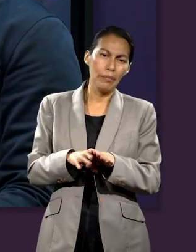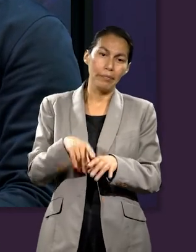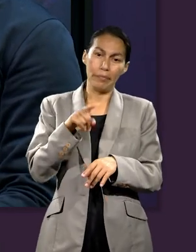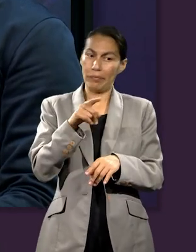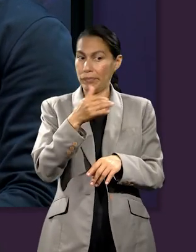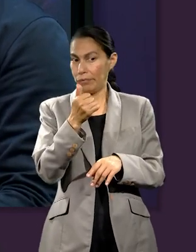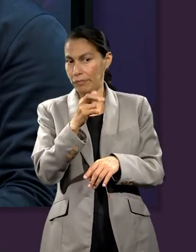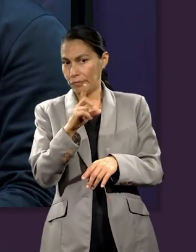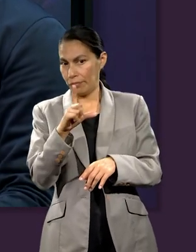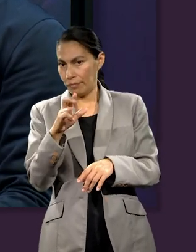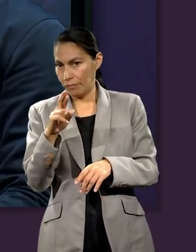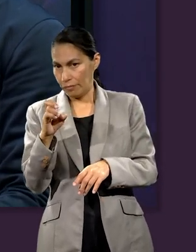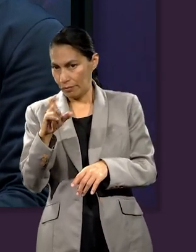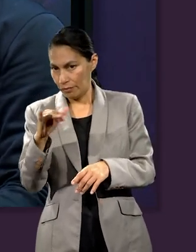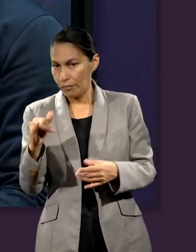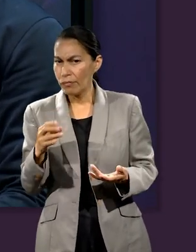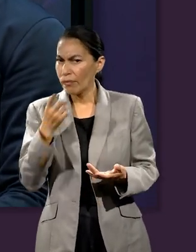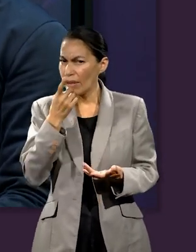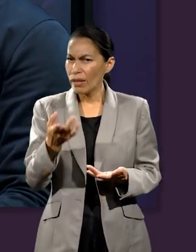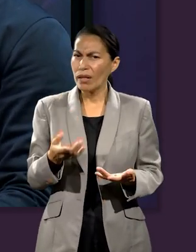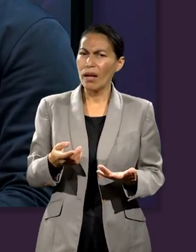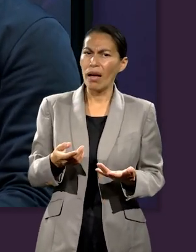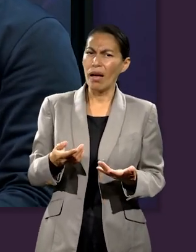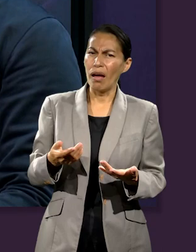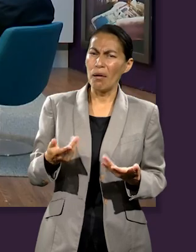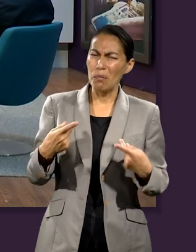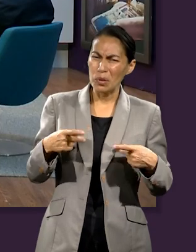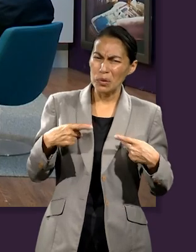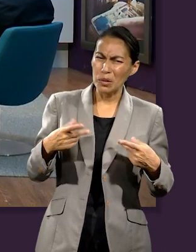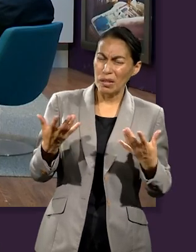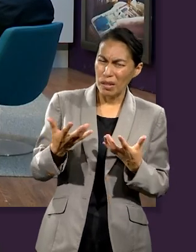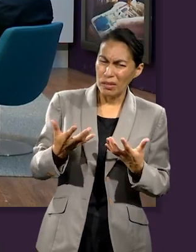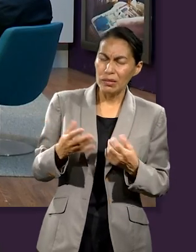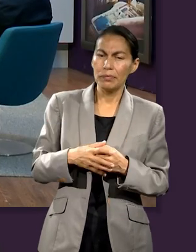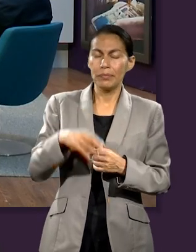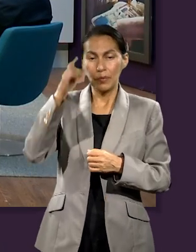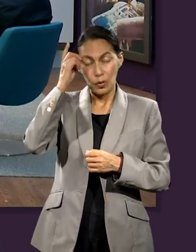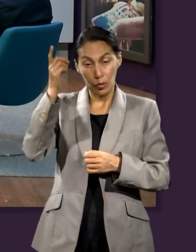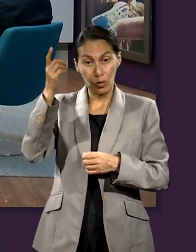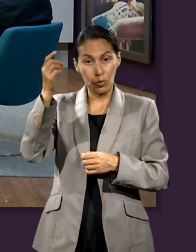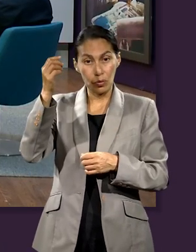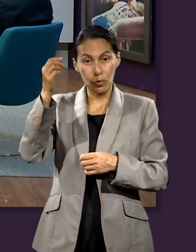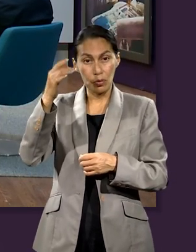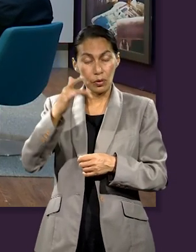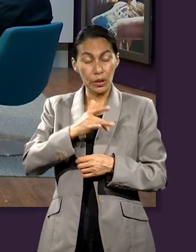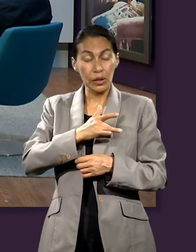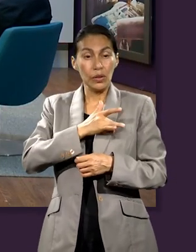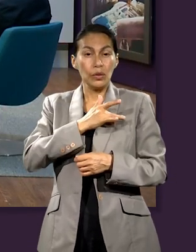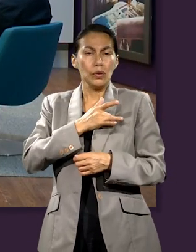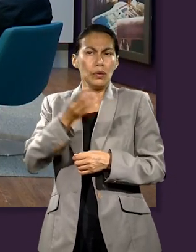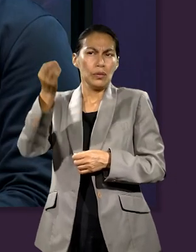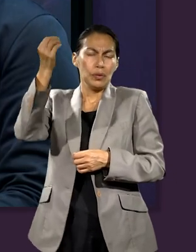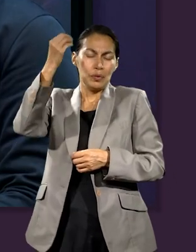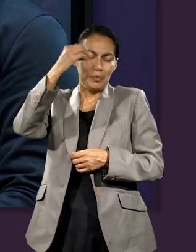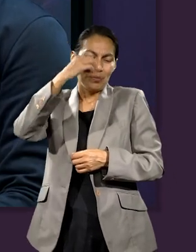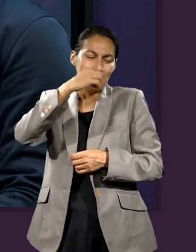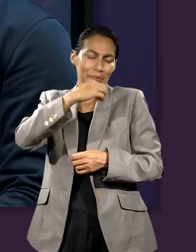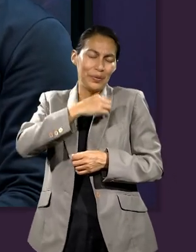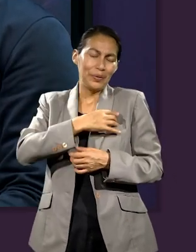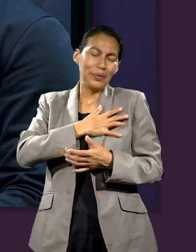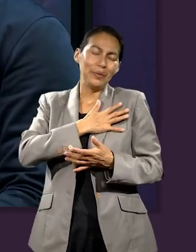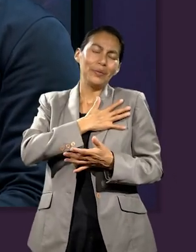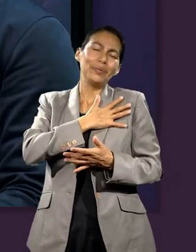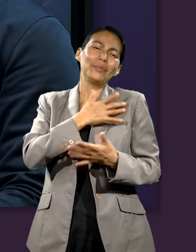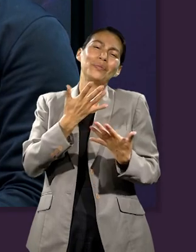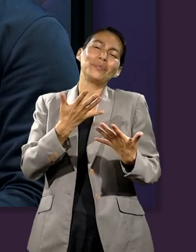Y tiene que ver con lo que decía Yareli, ¿no? Con la actitud de la persona. Correcto. Dios puso en el corazón de María, y yo creo que hoy en día pone